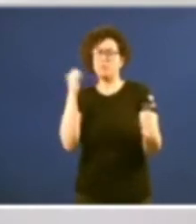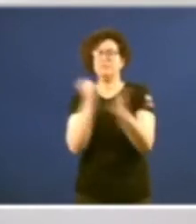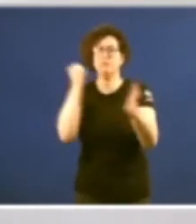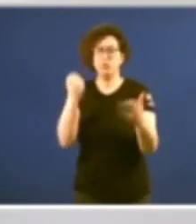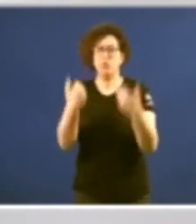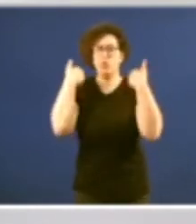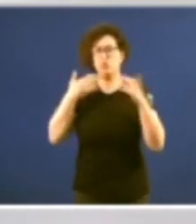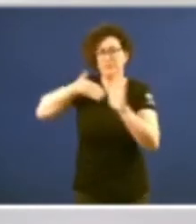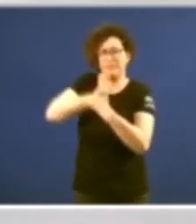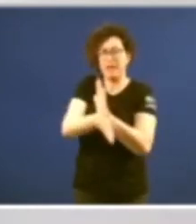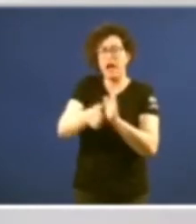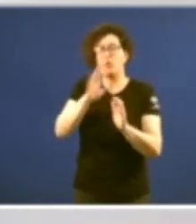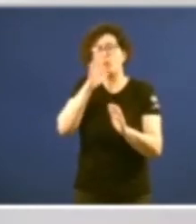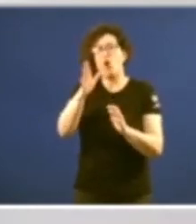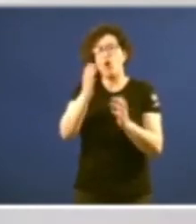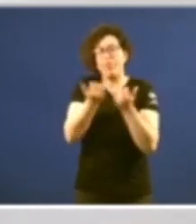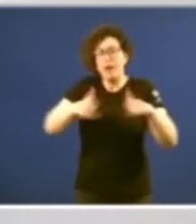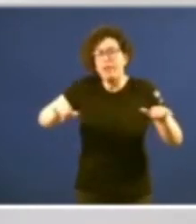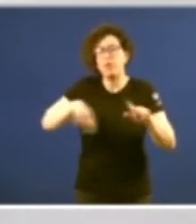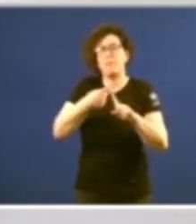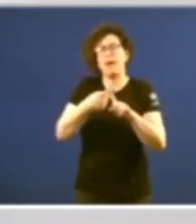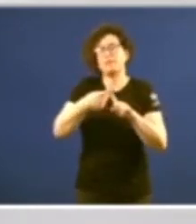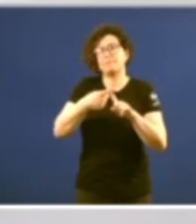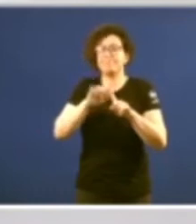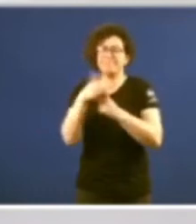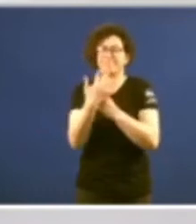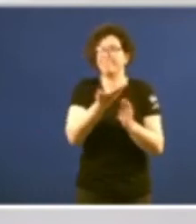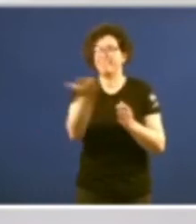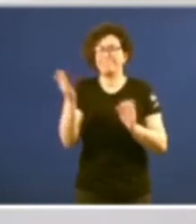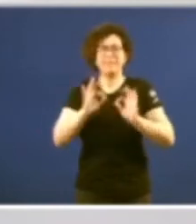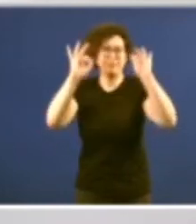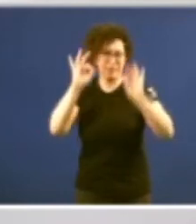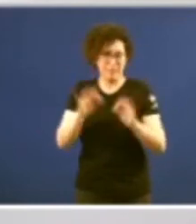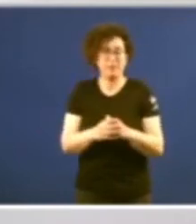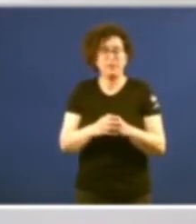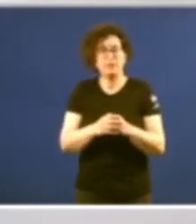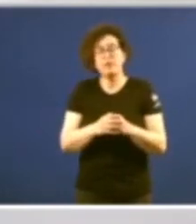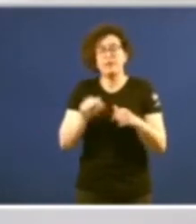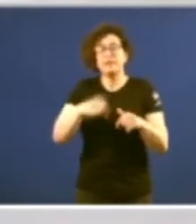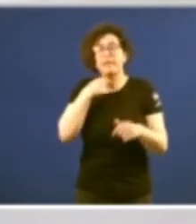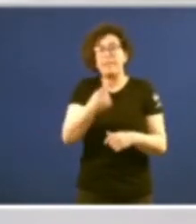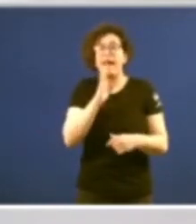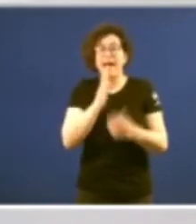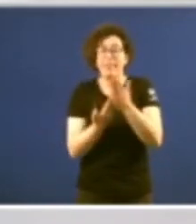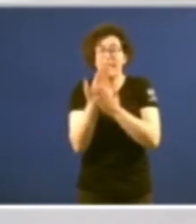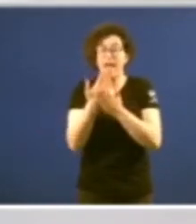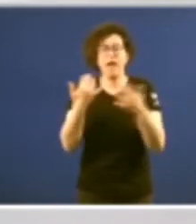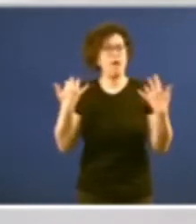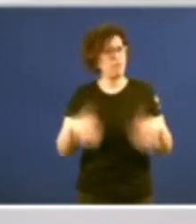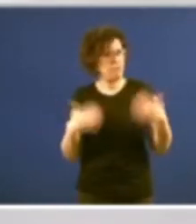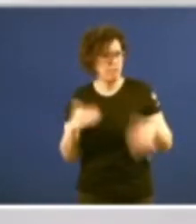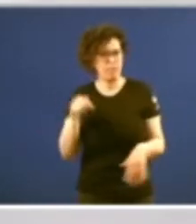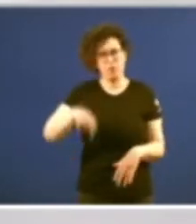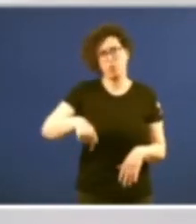da celebración e os condicionantes que o rodean. Dicía que este é un día de ledicia, porque,